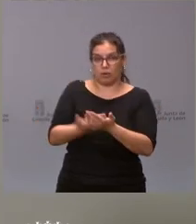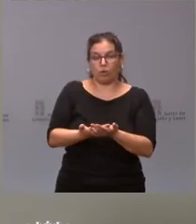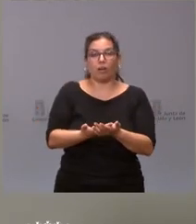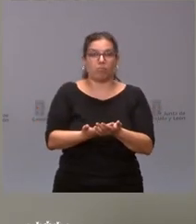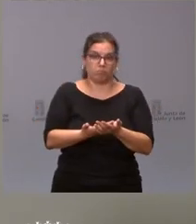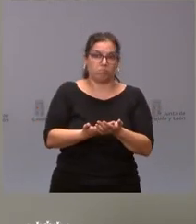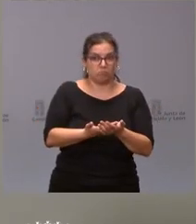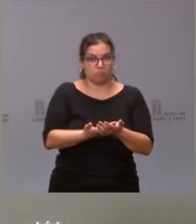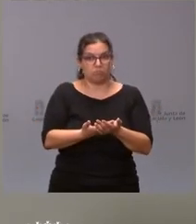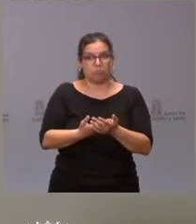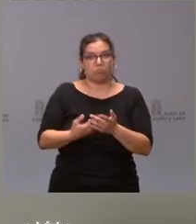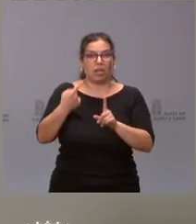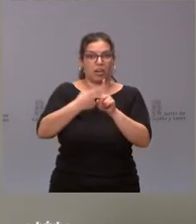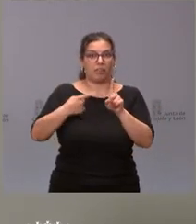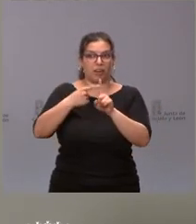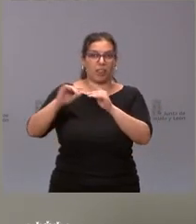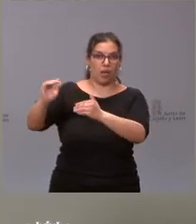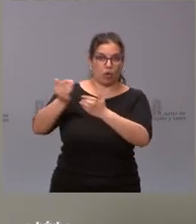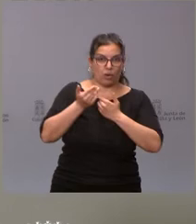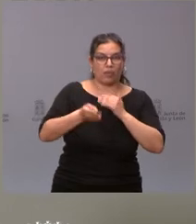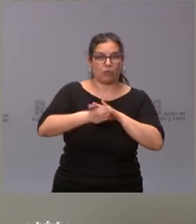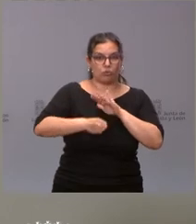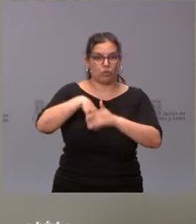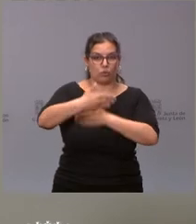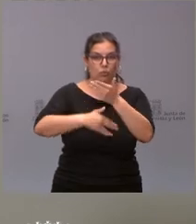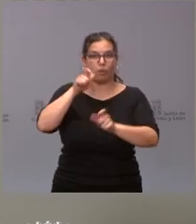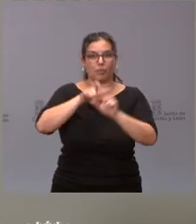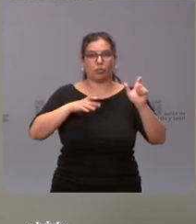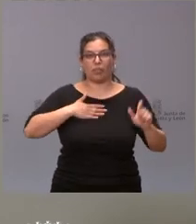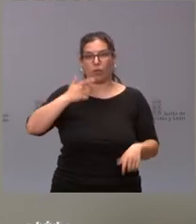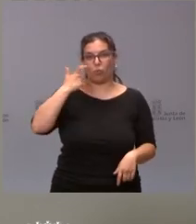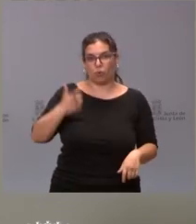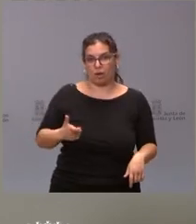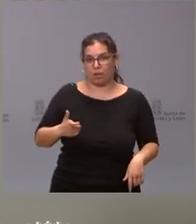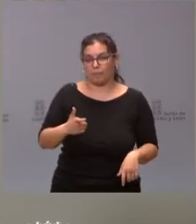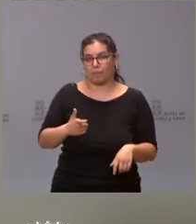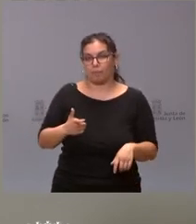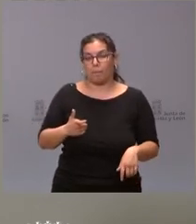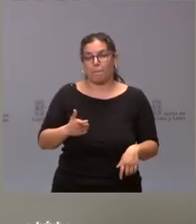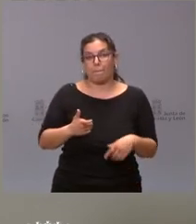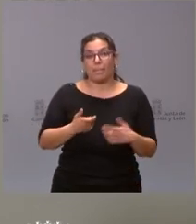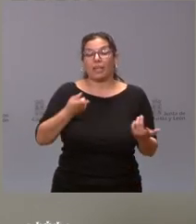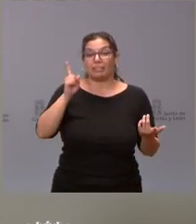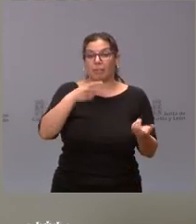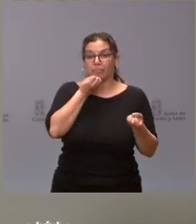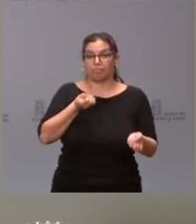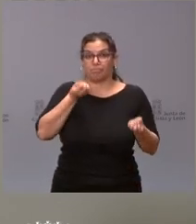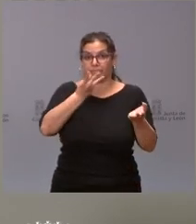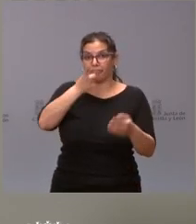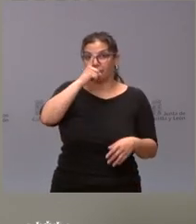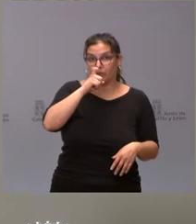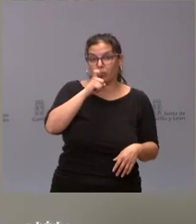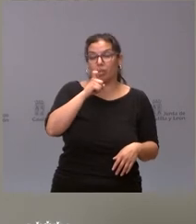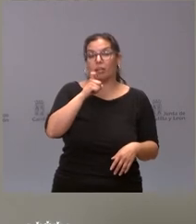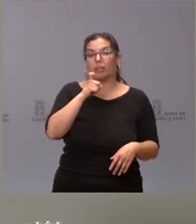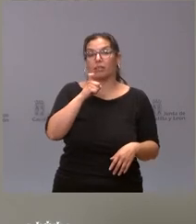siendo comunidad de acogida de personas procedentes de Ucrania. Lo que me permite recordar, y aunque no lo he